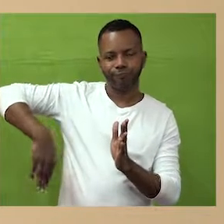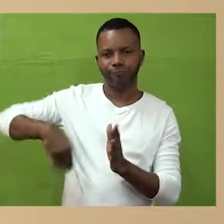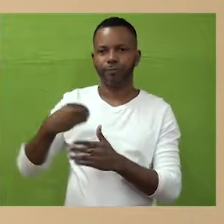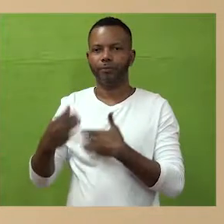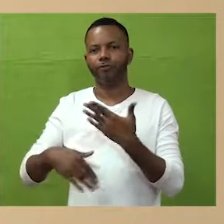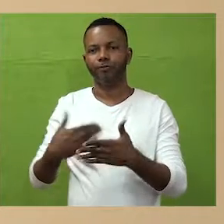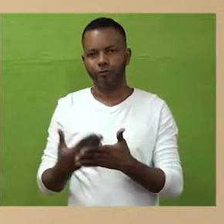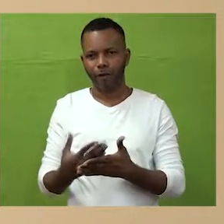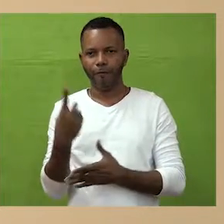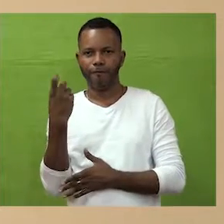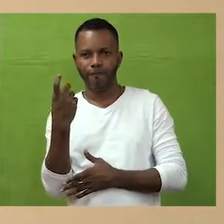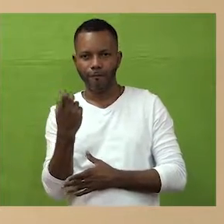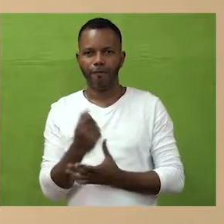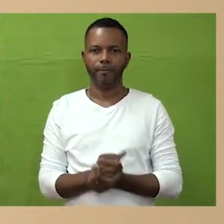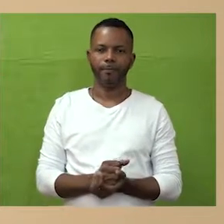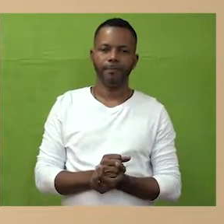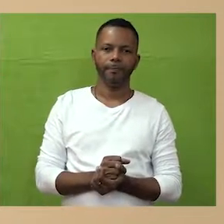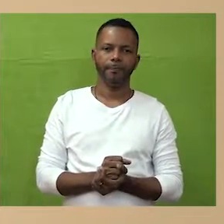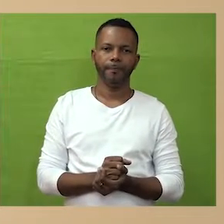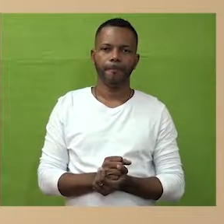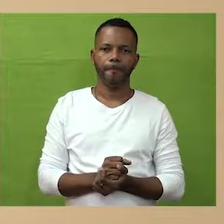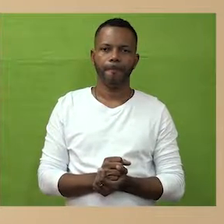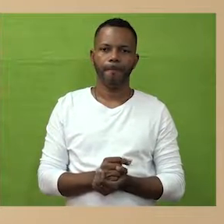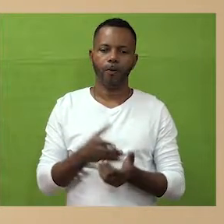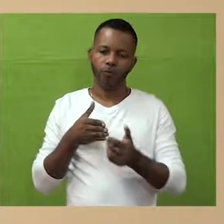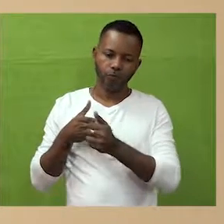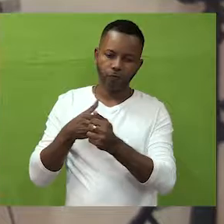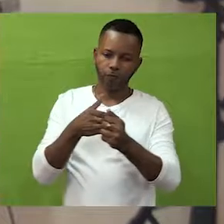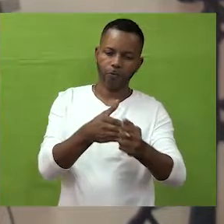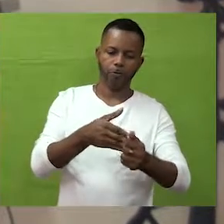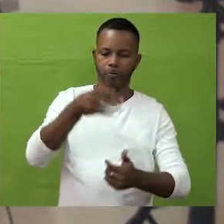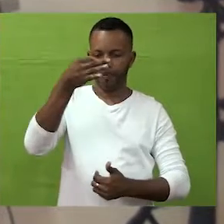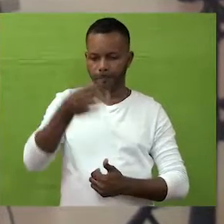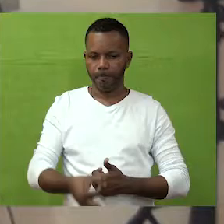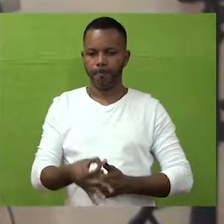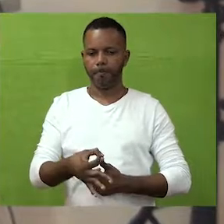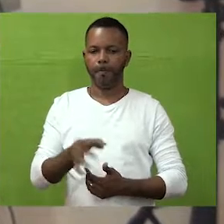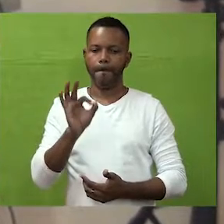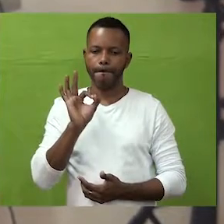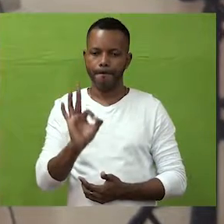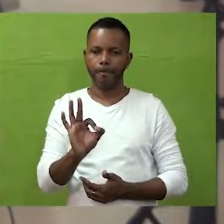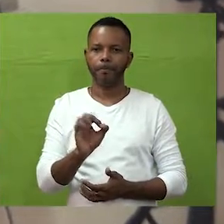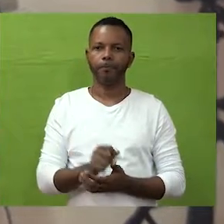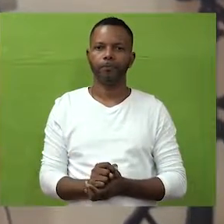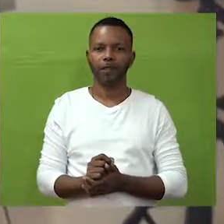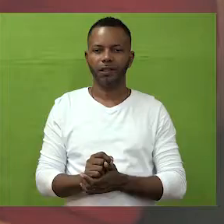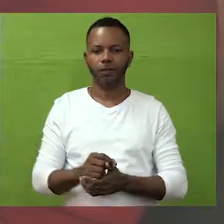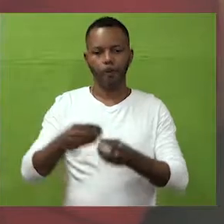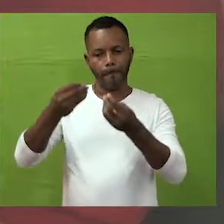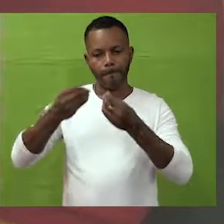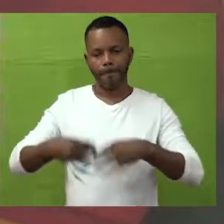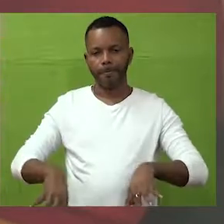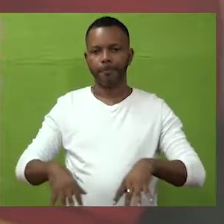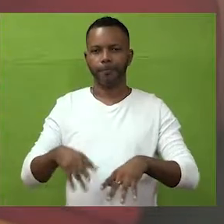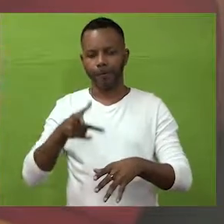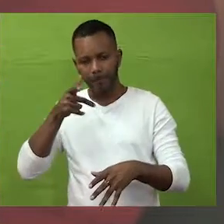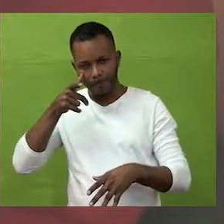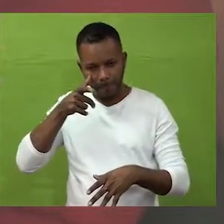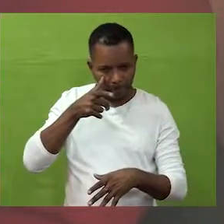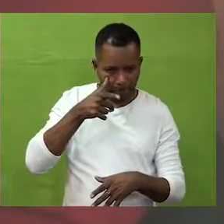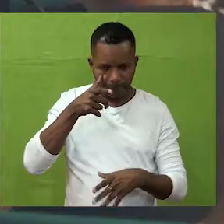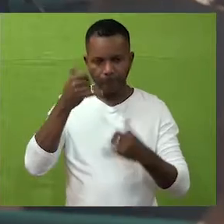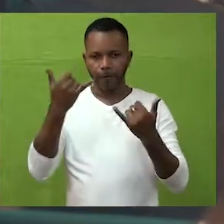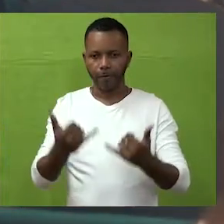paso del tiempo, la falta tal vez de un seguimiento más oportuno y más puntual hizo que